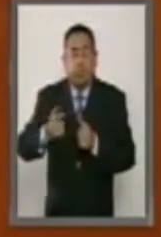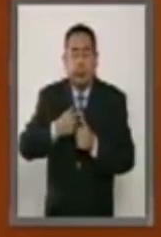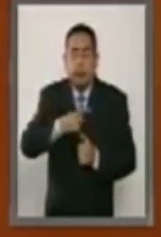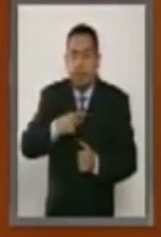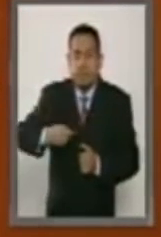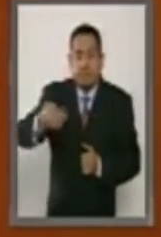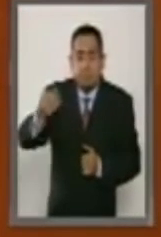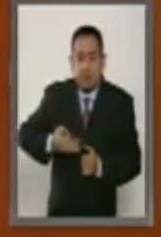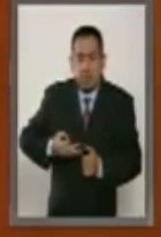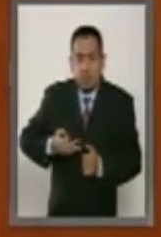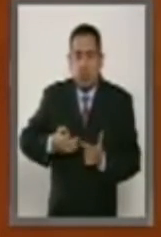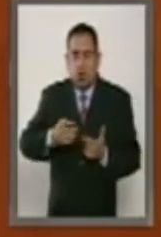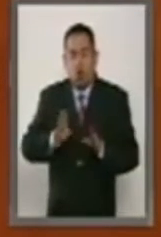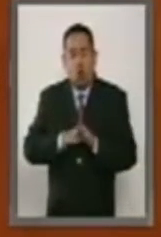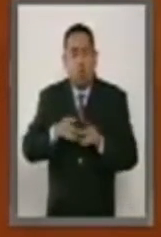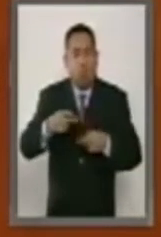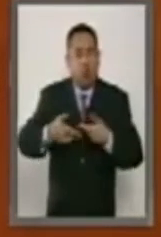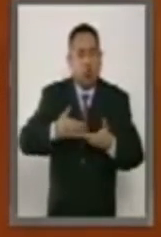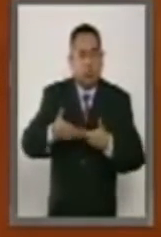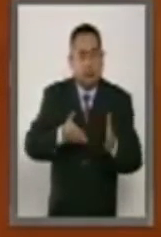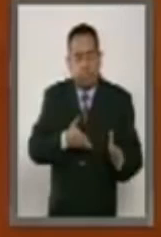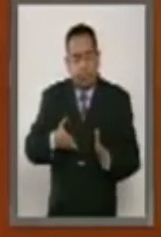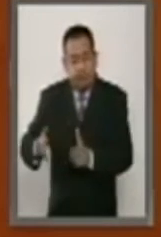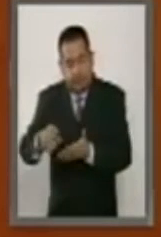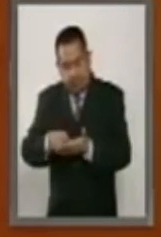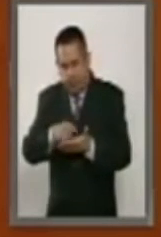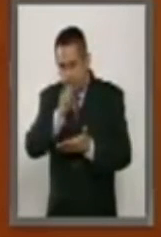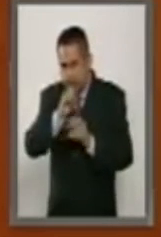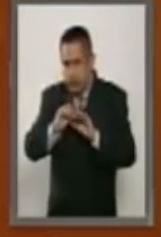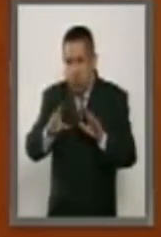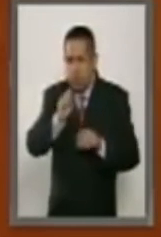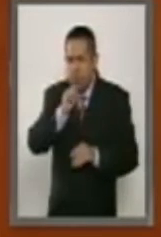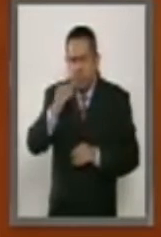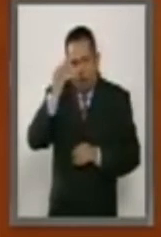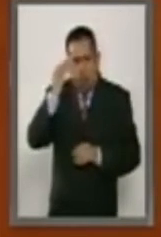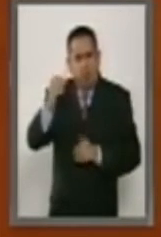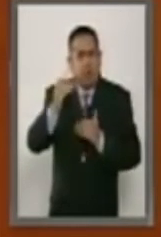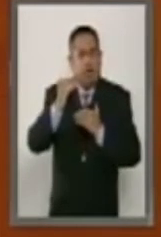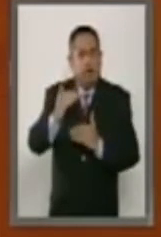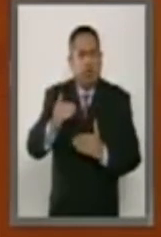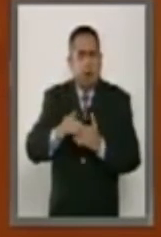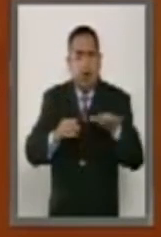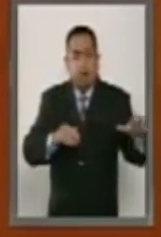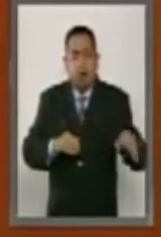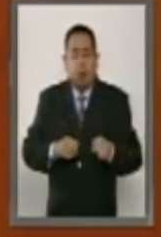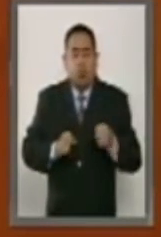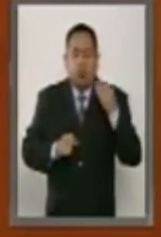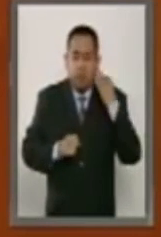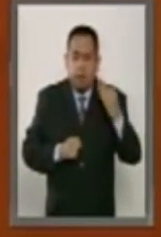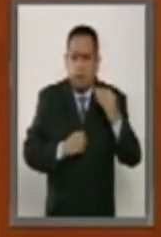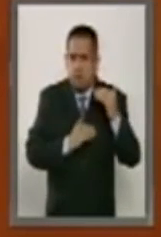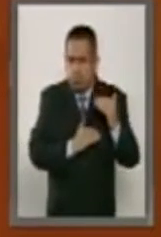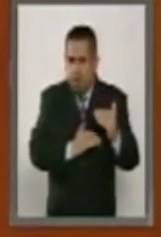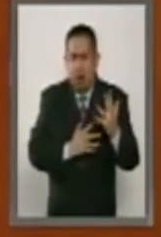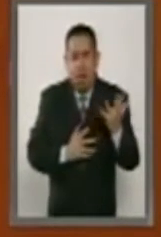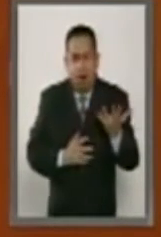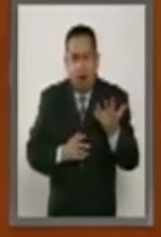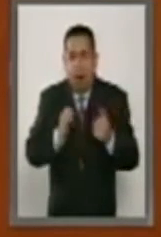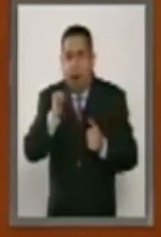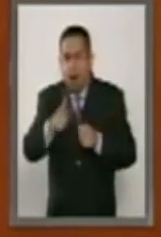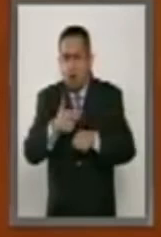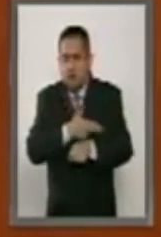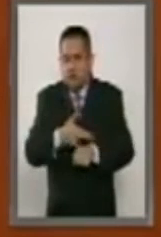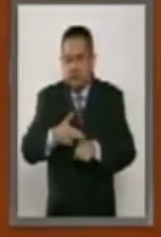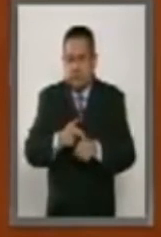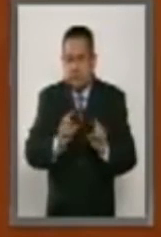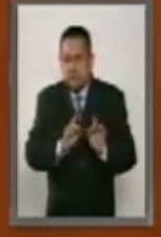procedimiento que debe seguirse, al igual que la duración máxima de una detención y las medidas cautelares